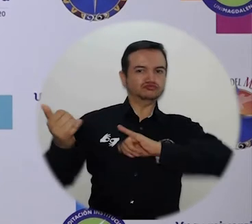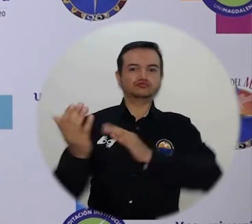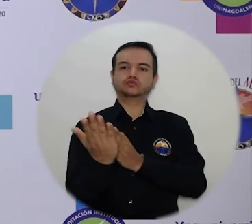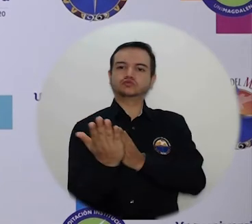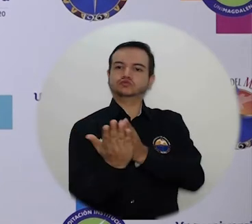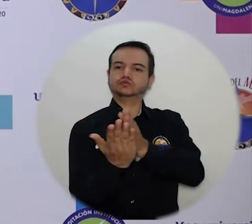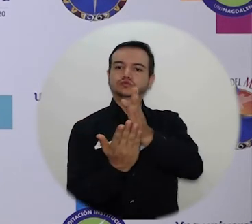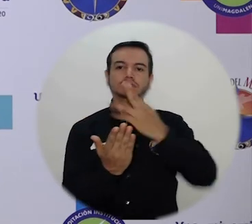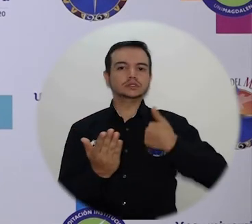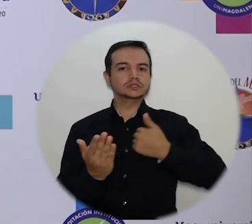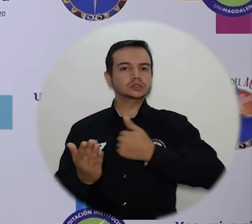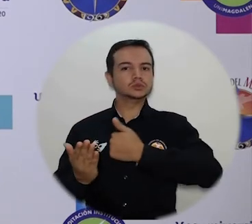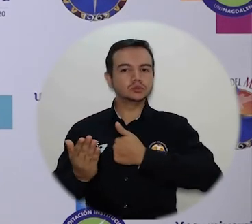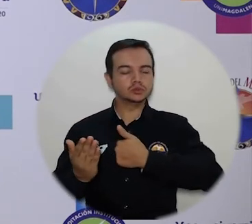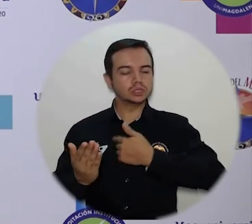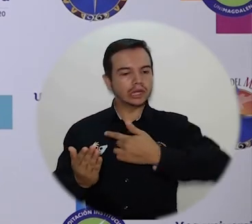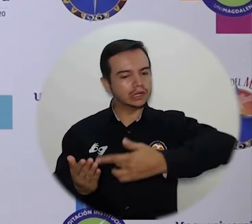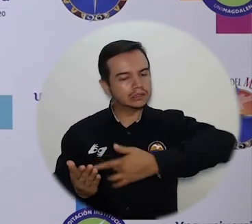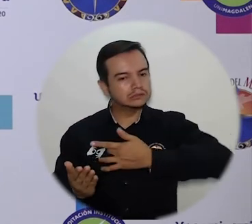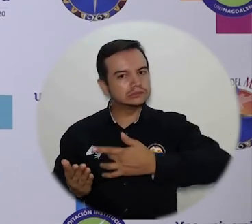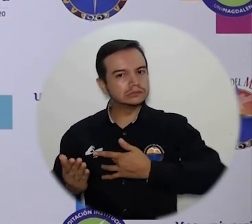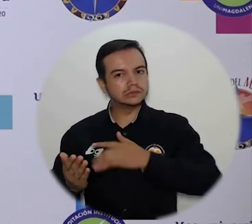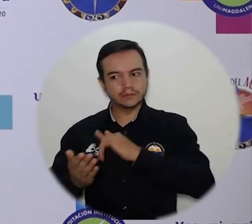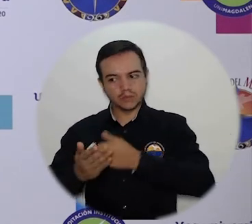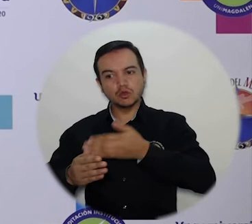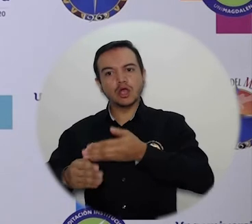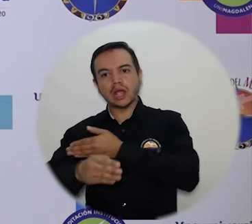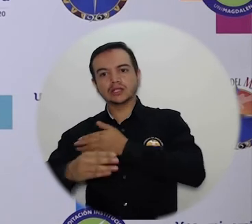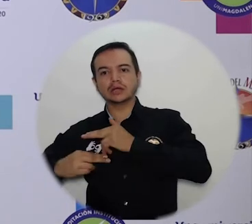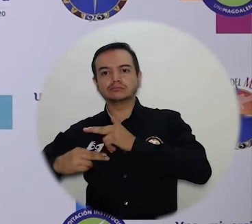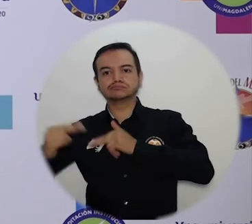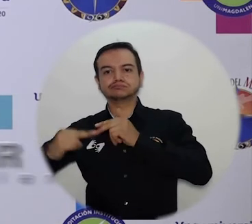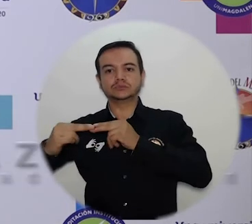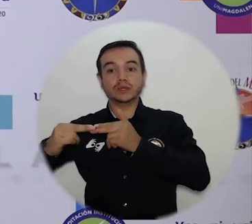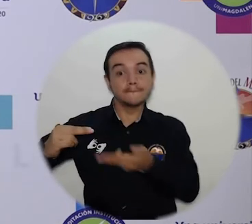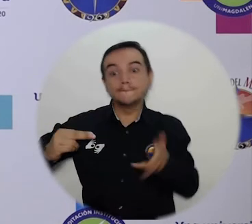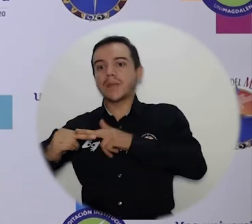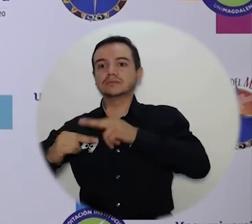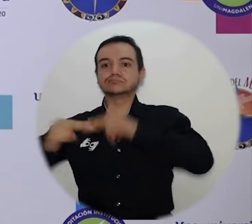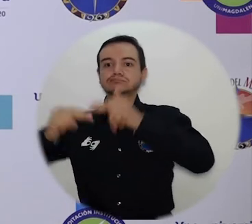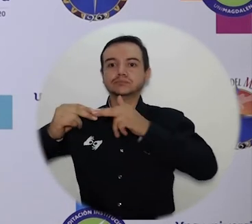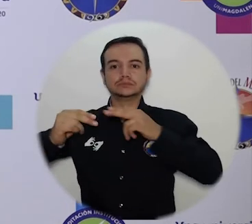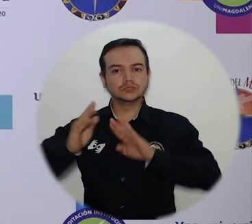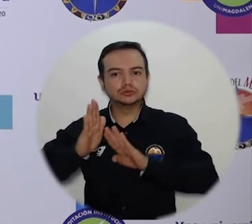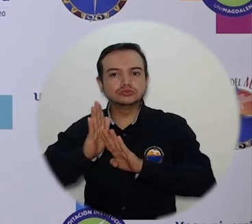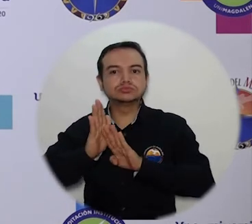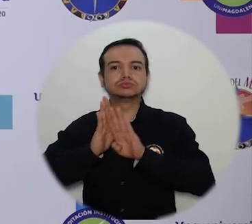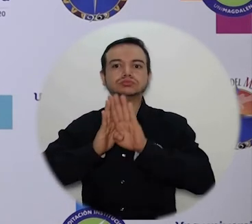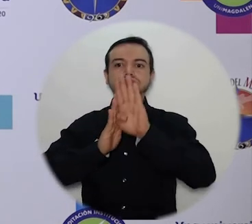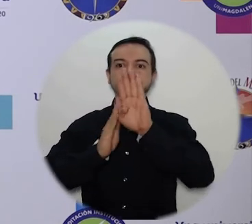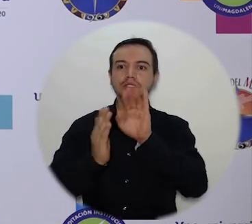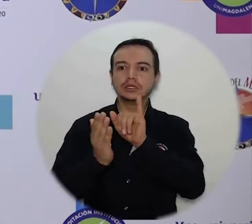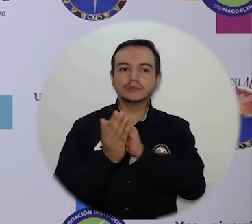que va construyendo sobre lo construido, que va avanzando, que va encontrando, como hemos dicho, rutas